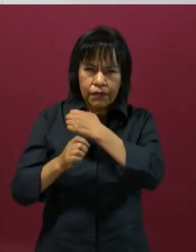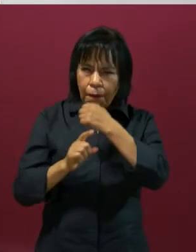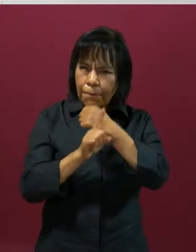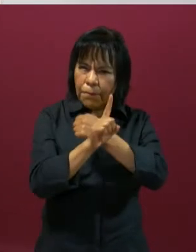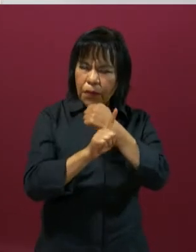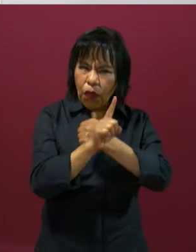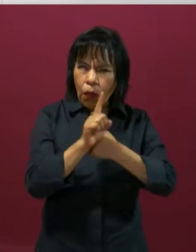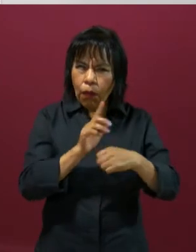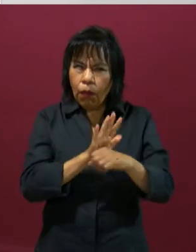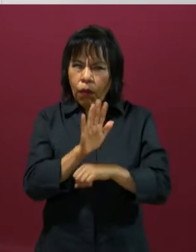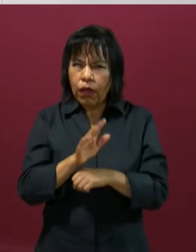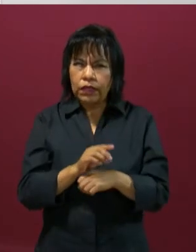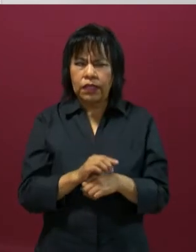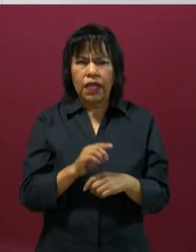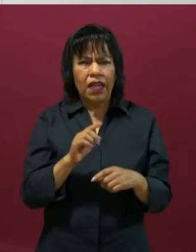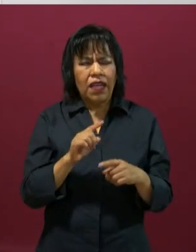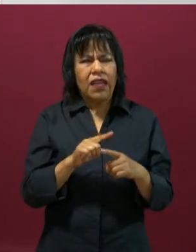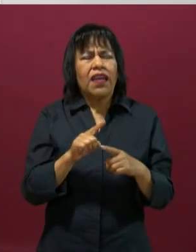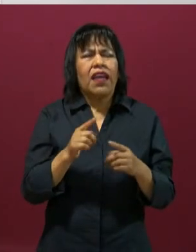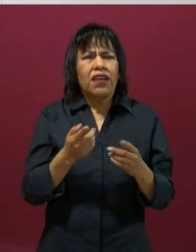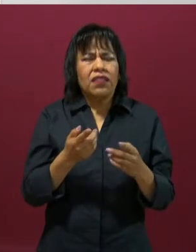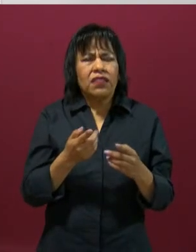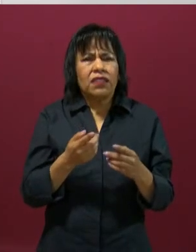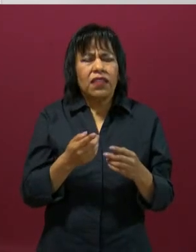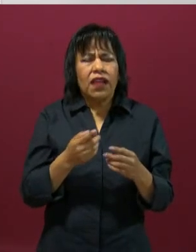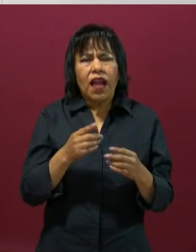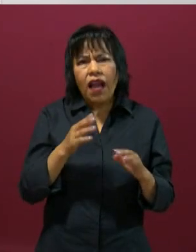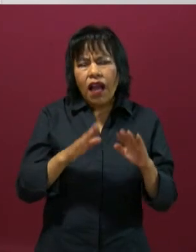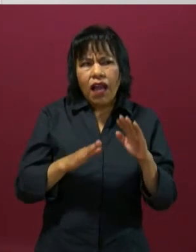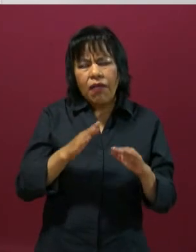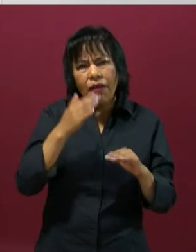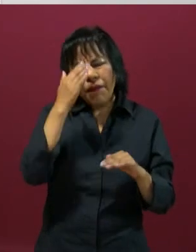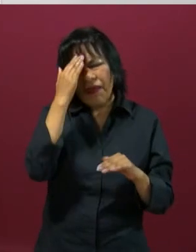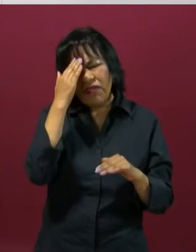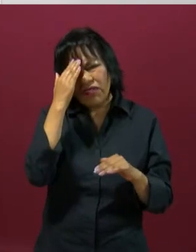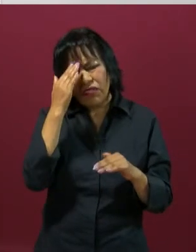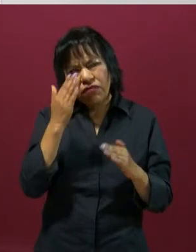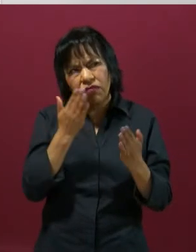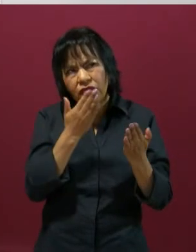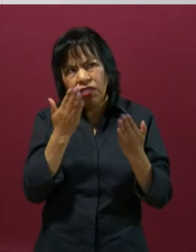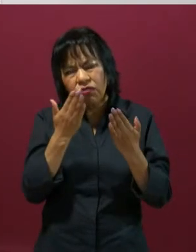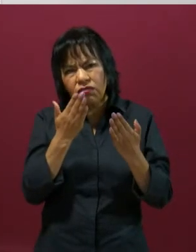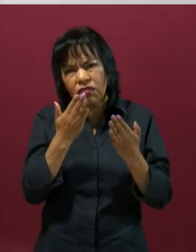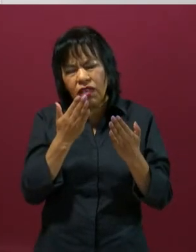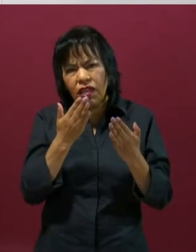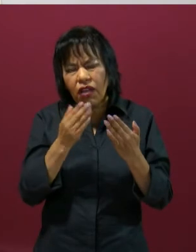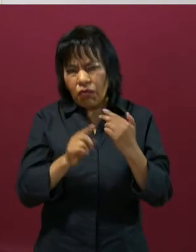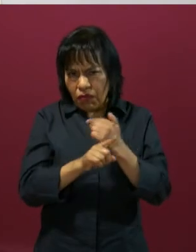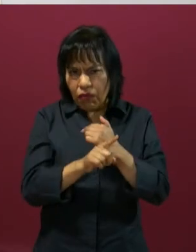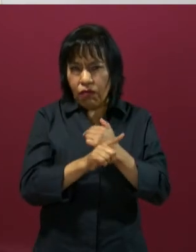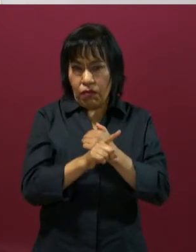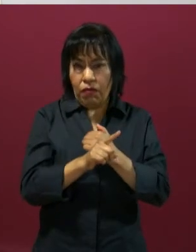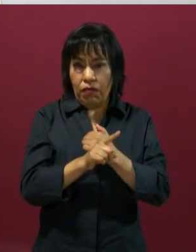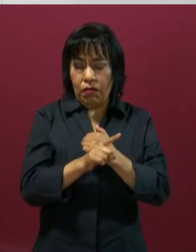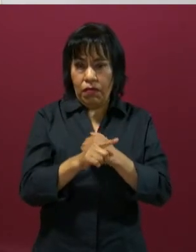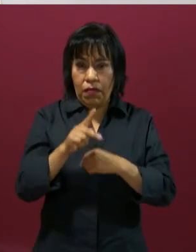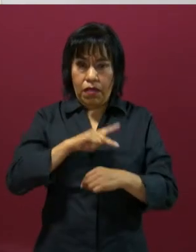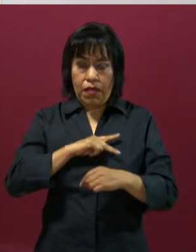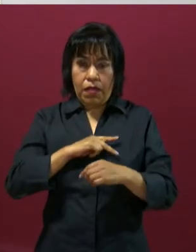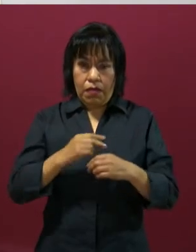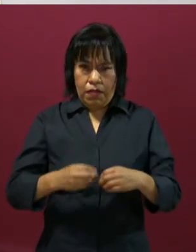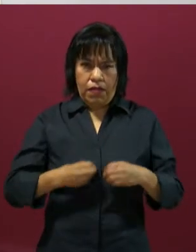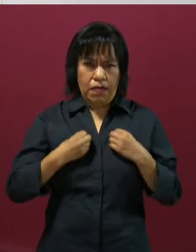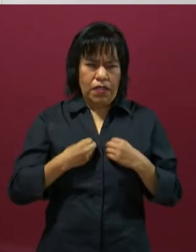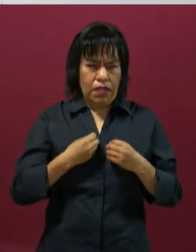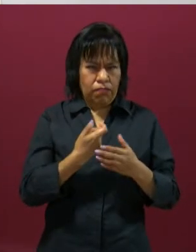cuenta a quién y a quién afecta. A tus estudios, a tu vida, a tu ocio, a tu